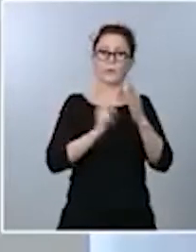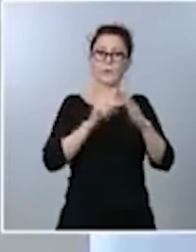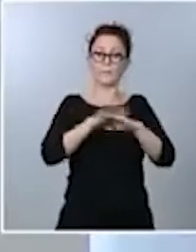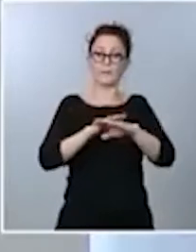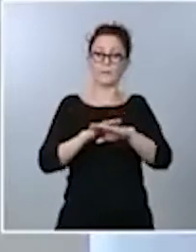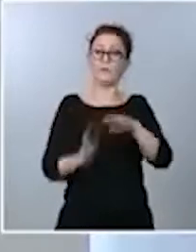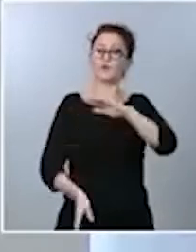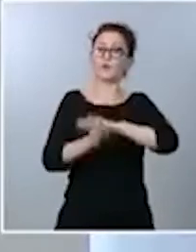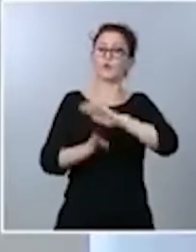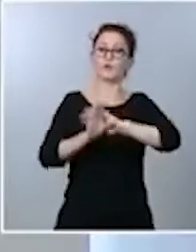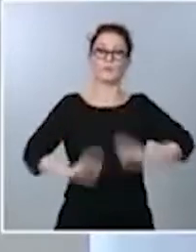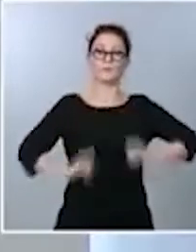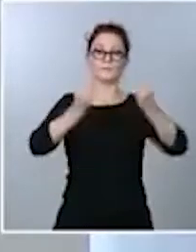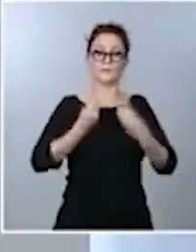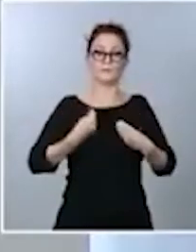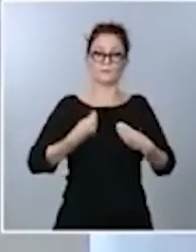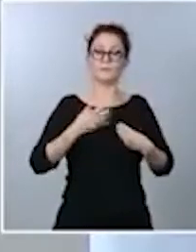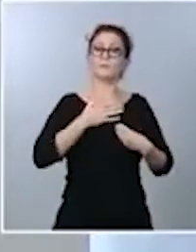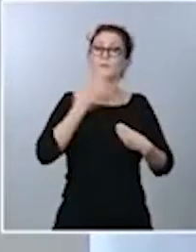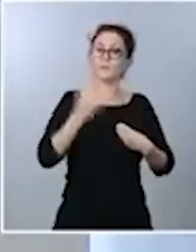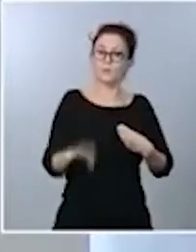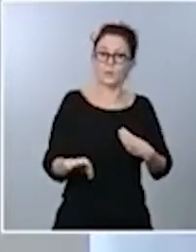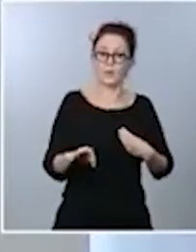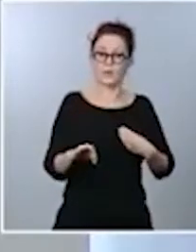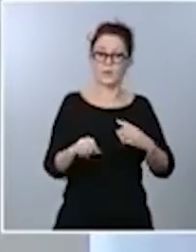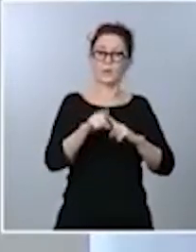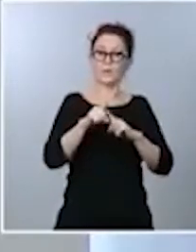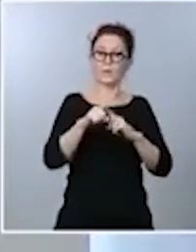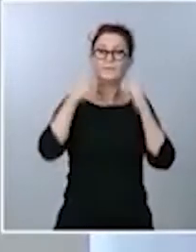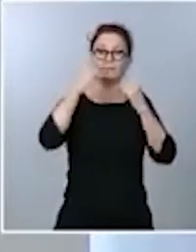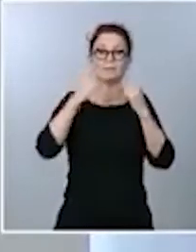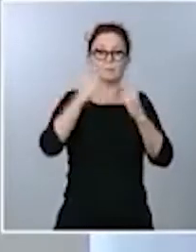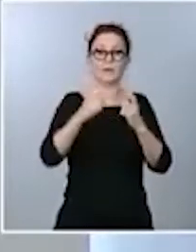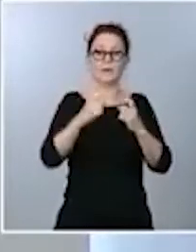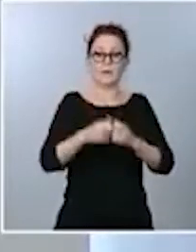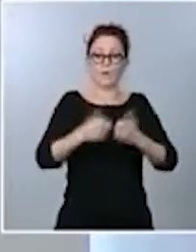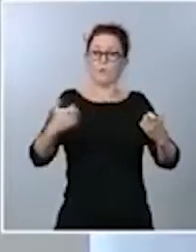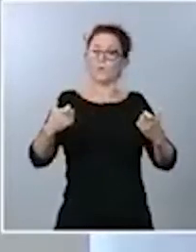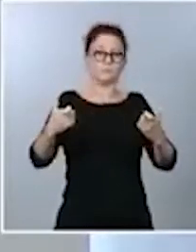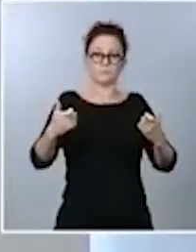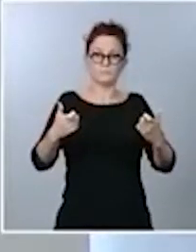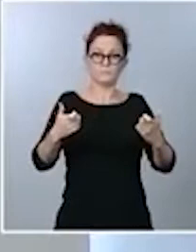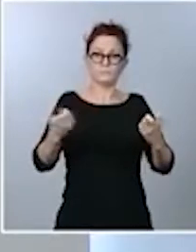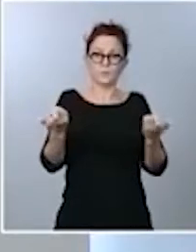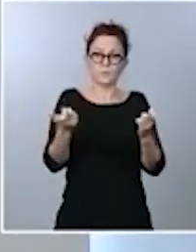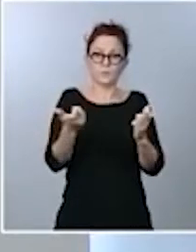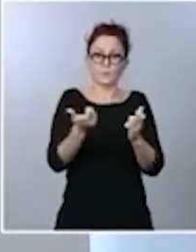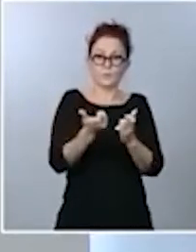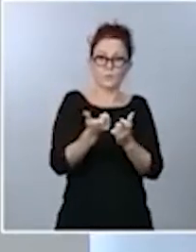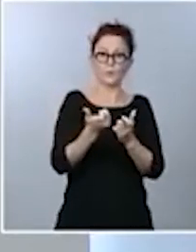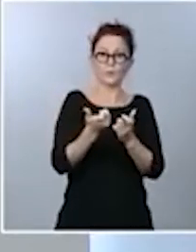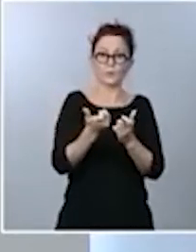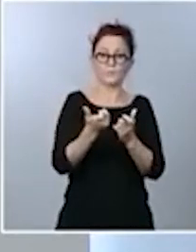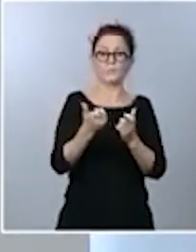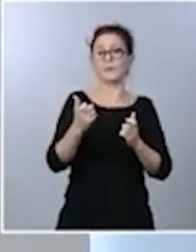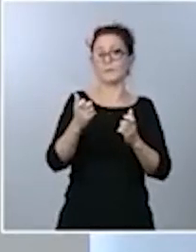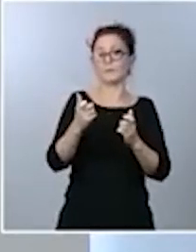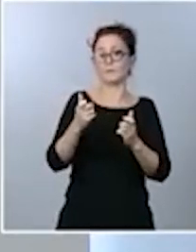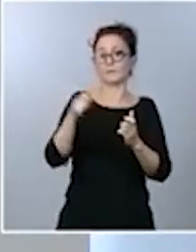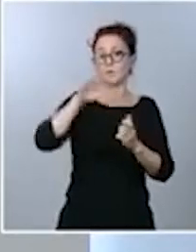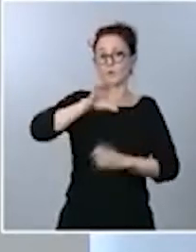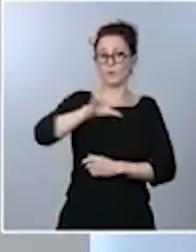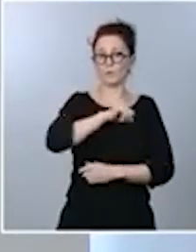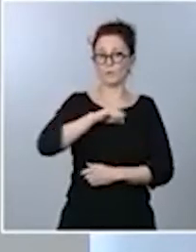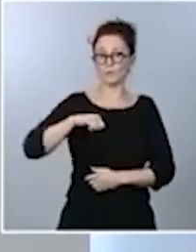permitan reducir la incidencia acumulada en esta Comunidad Autónoma. Y